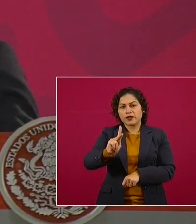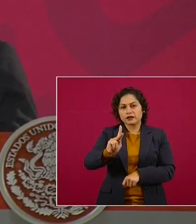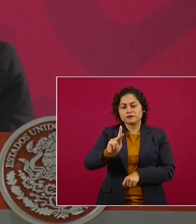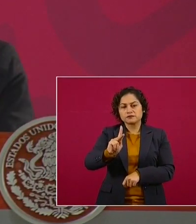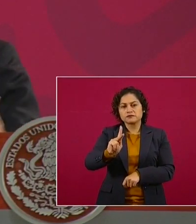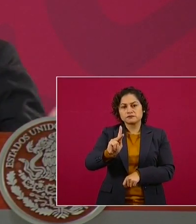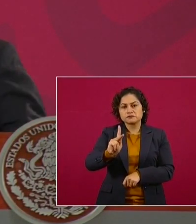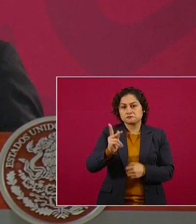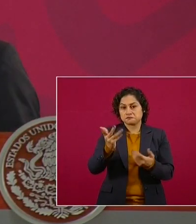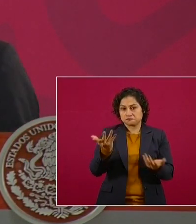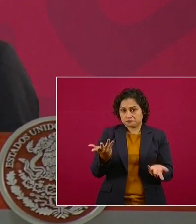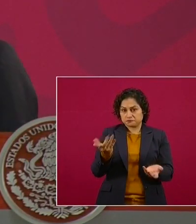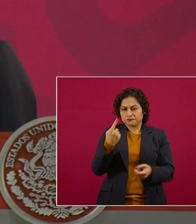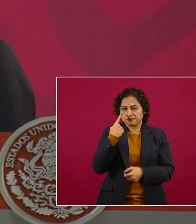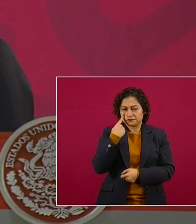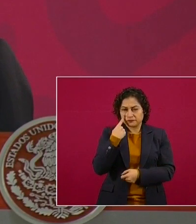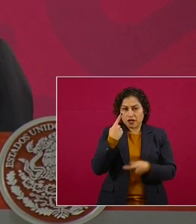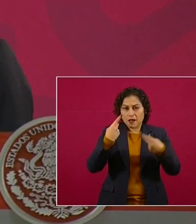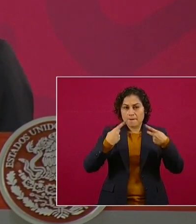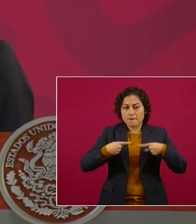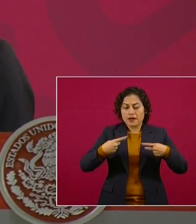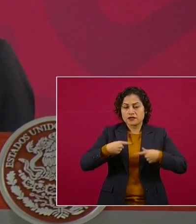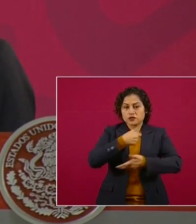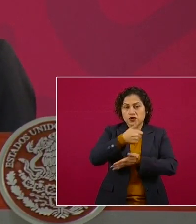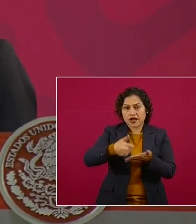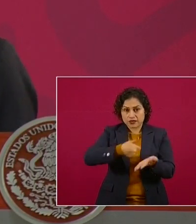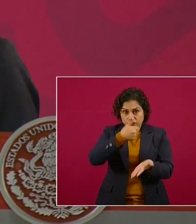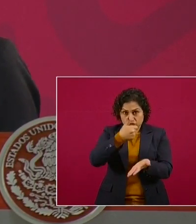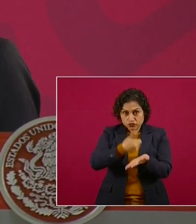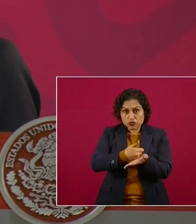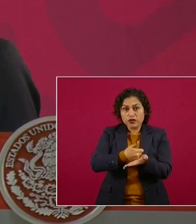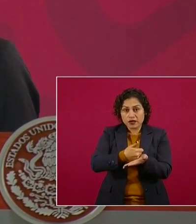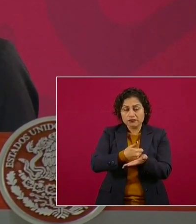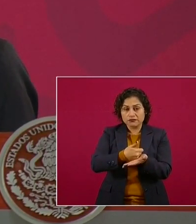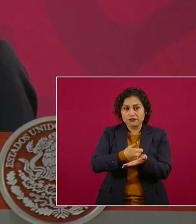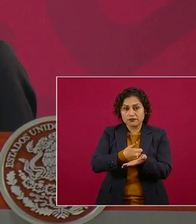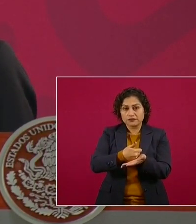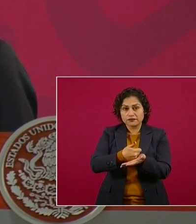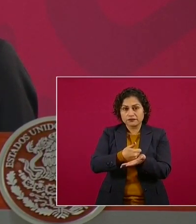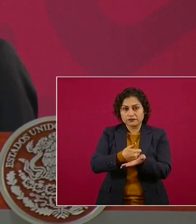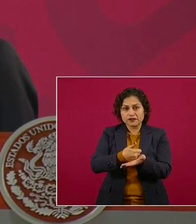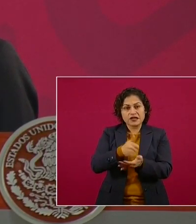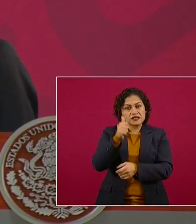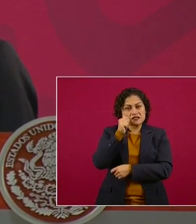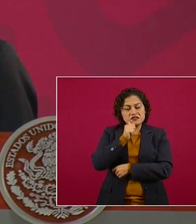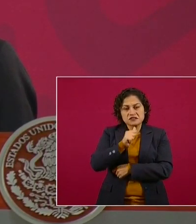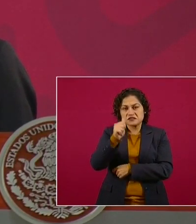gente de la ciudad está pensando en los otros.